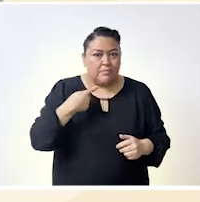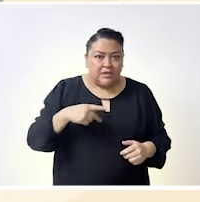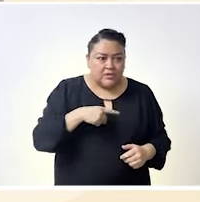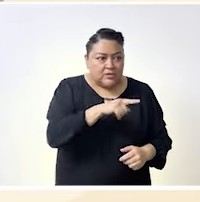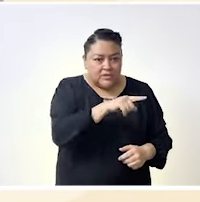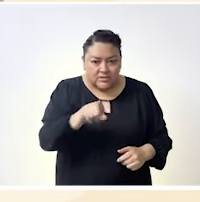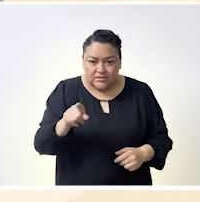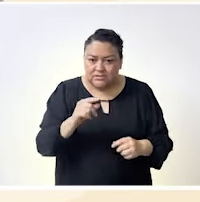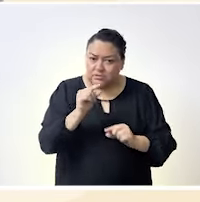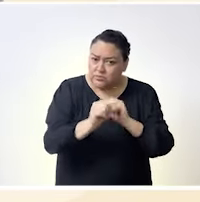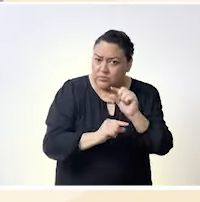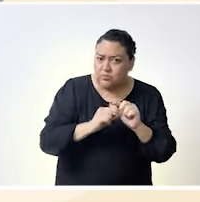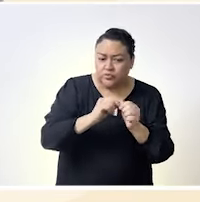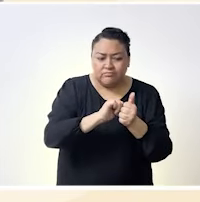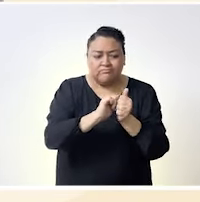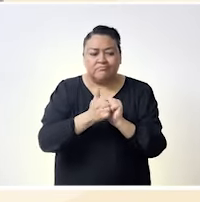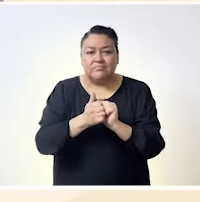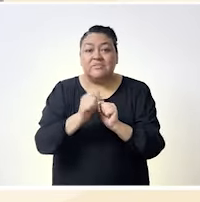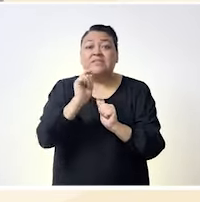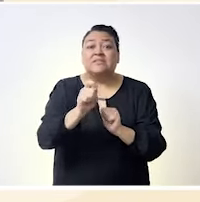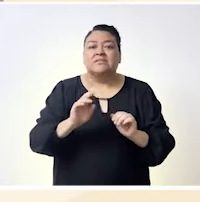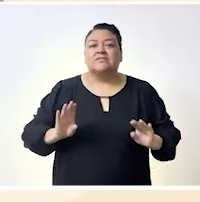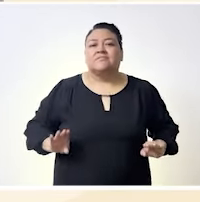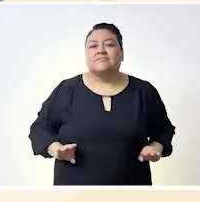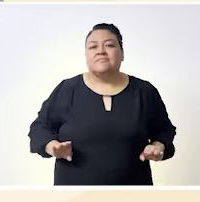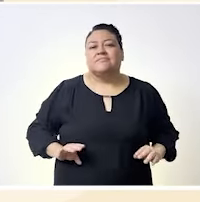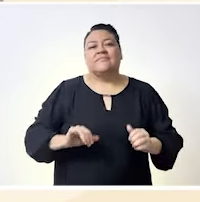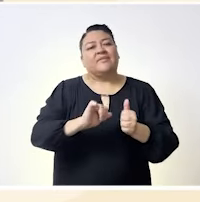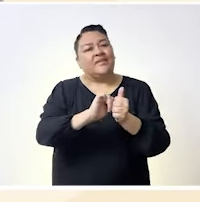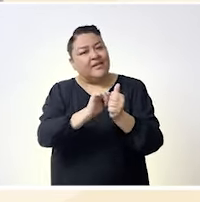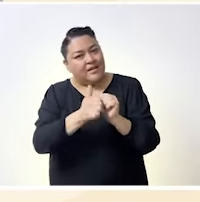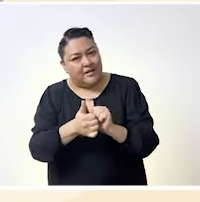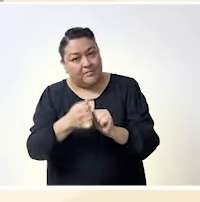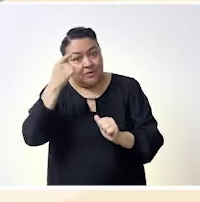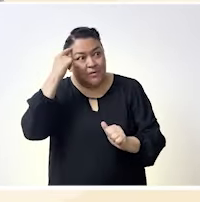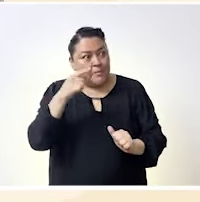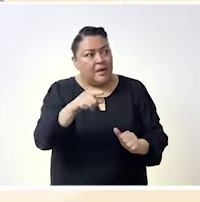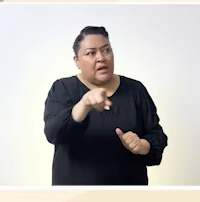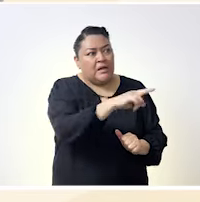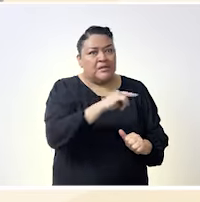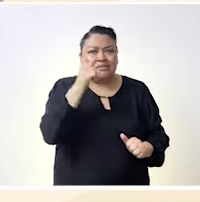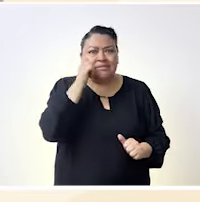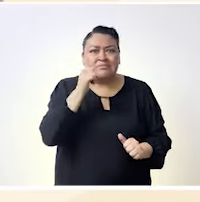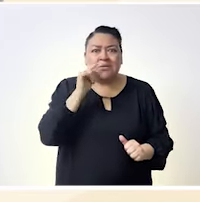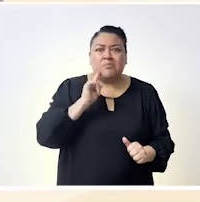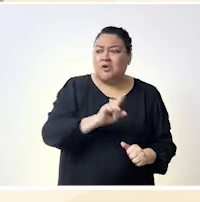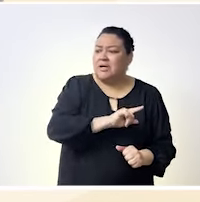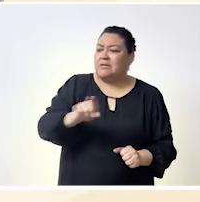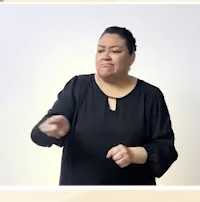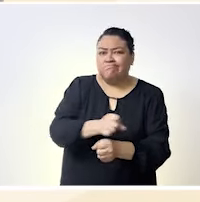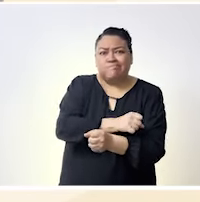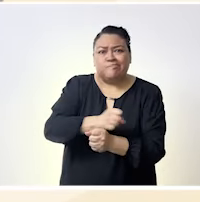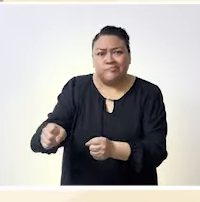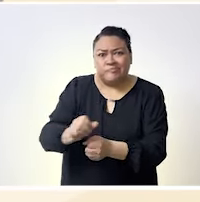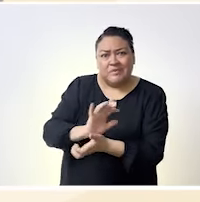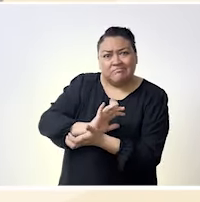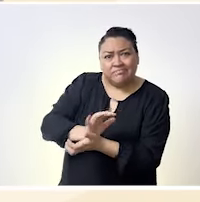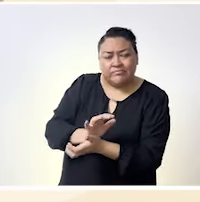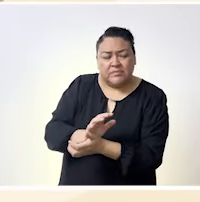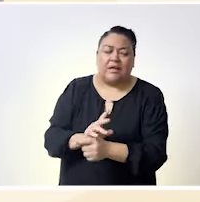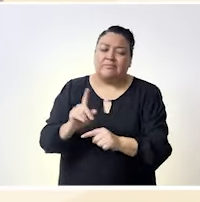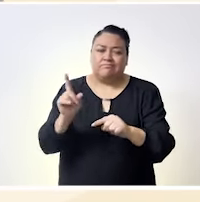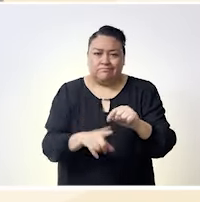a una transformación de la conducta para poder erradicar la violencia que se ejerce contra las mujeres